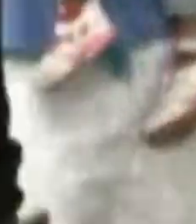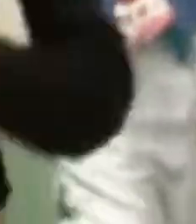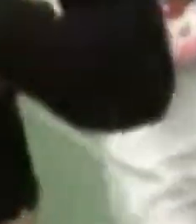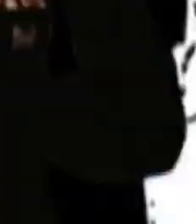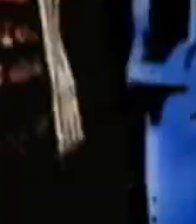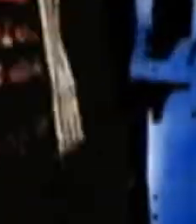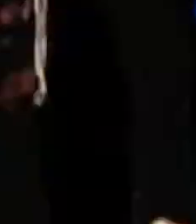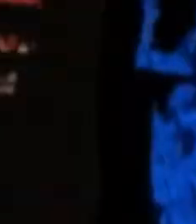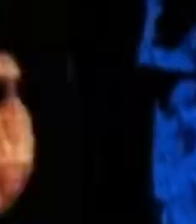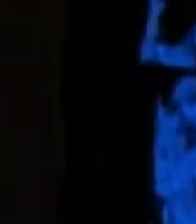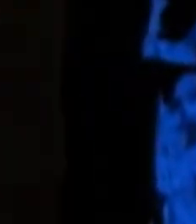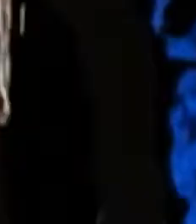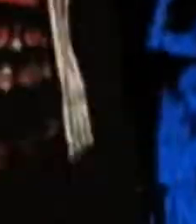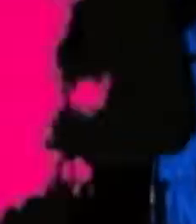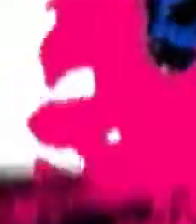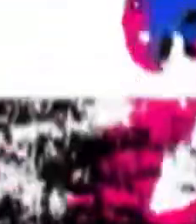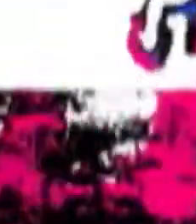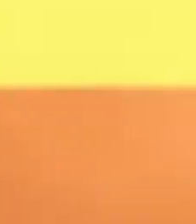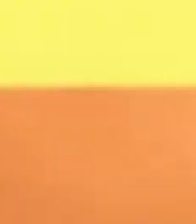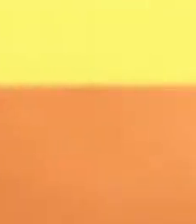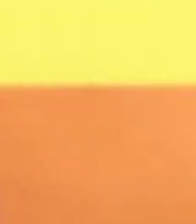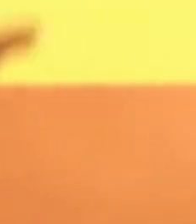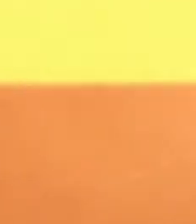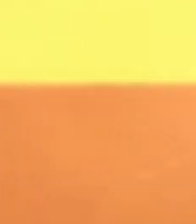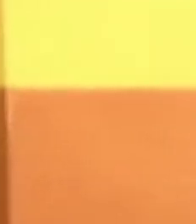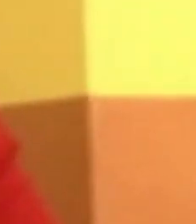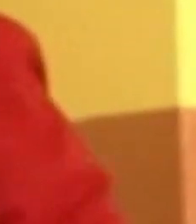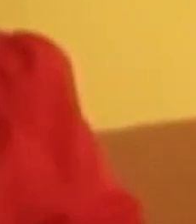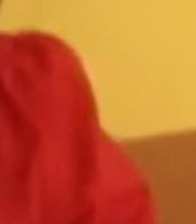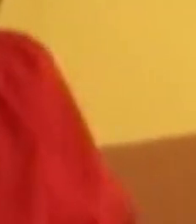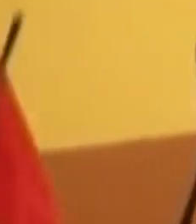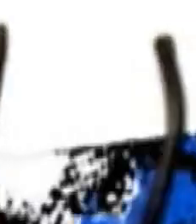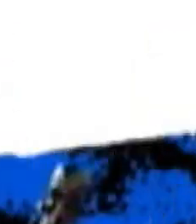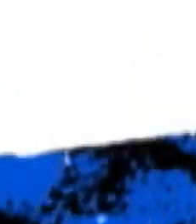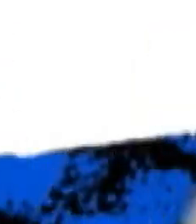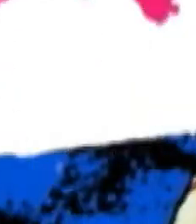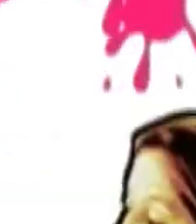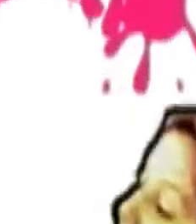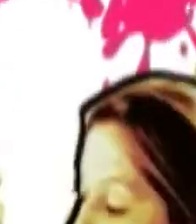Fundamentado en el lenguaje integral, fundamentado en las inteligencias múltiples.